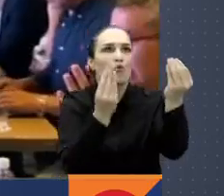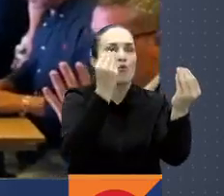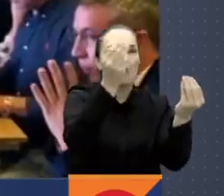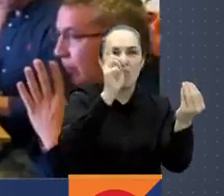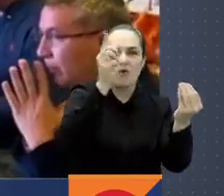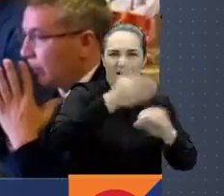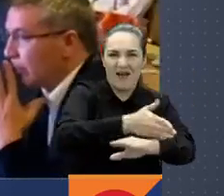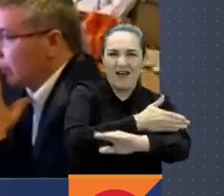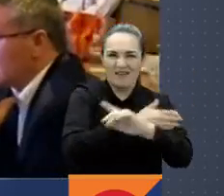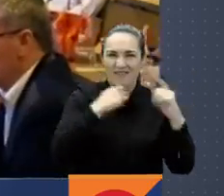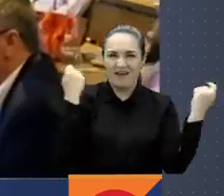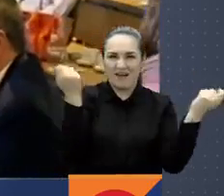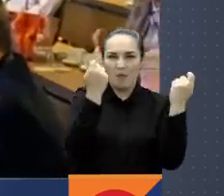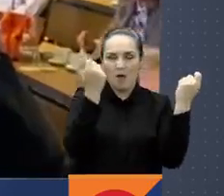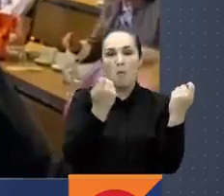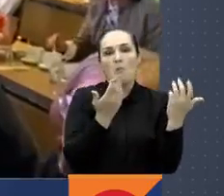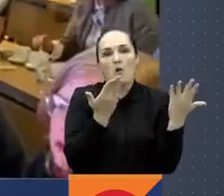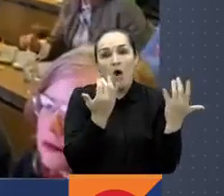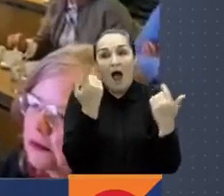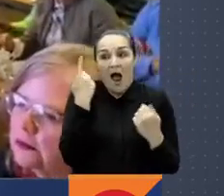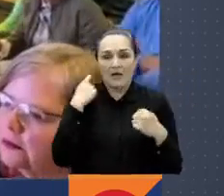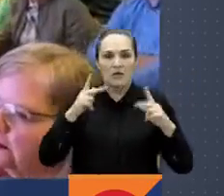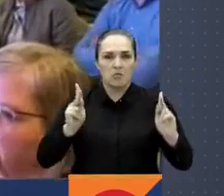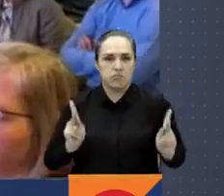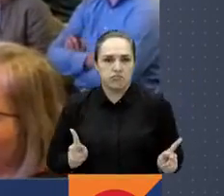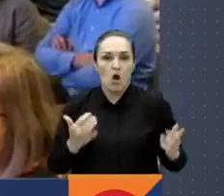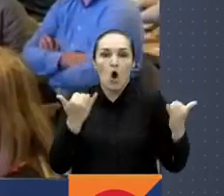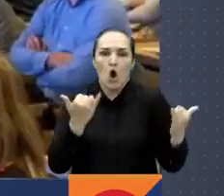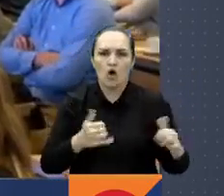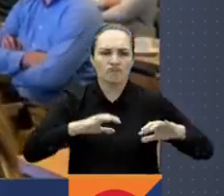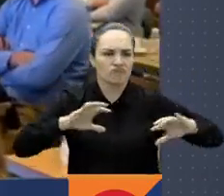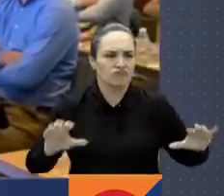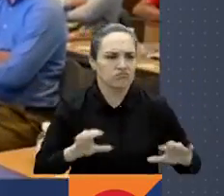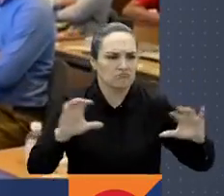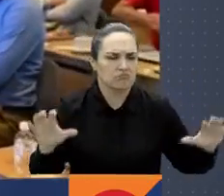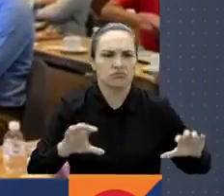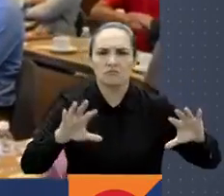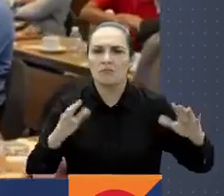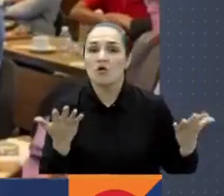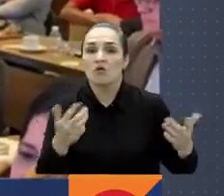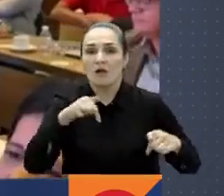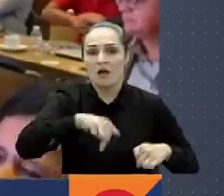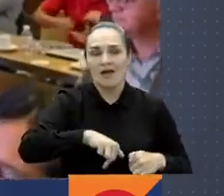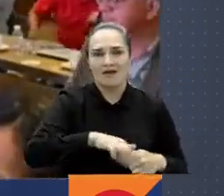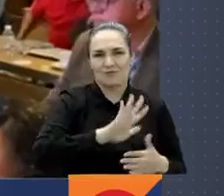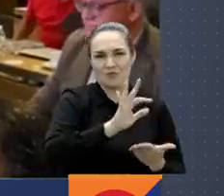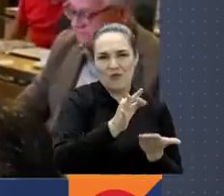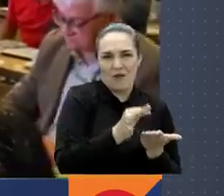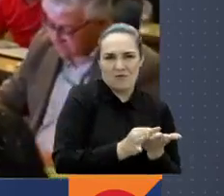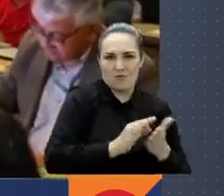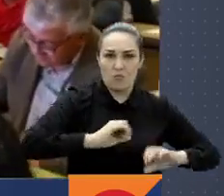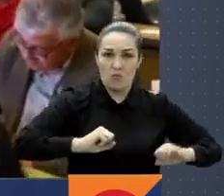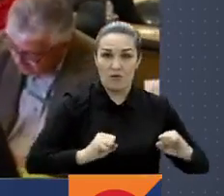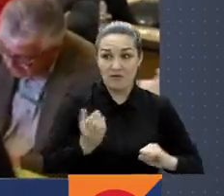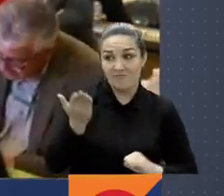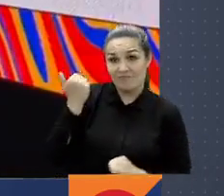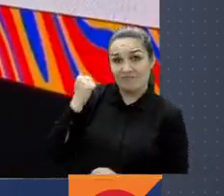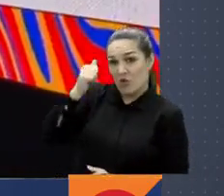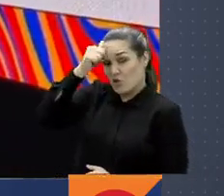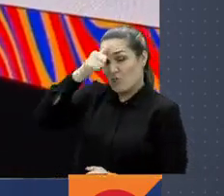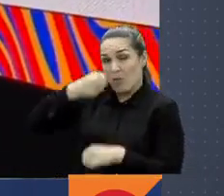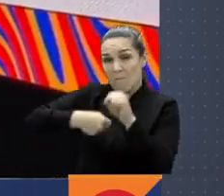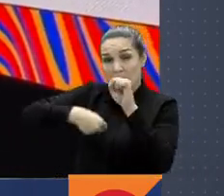Con esto reactiva su agenda pública el presidente electo, Gustavo Petro, en la capital del país, luego de ser elegido como presidente de los